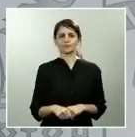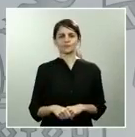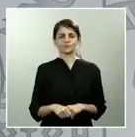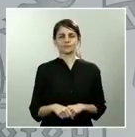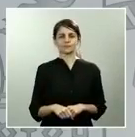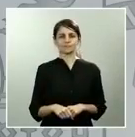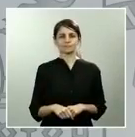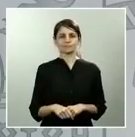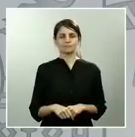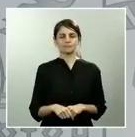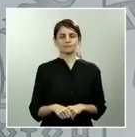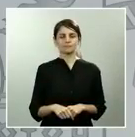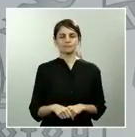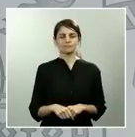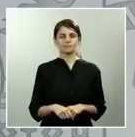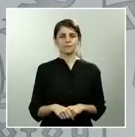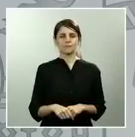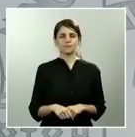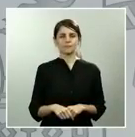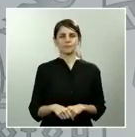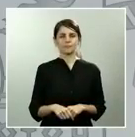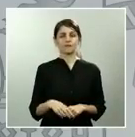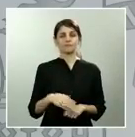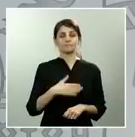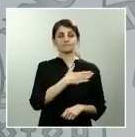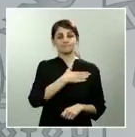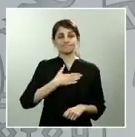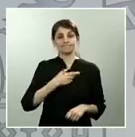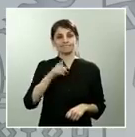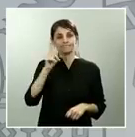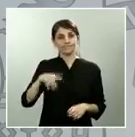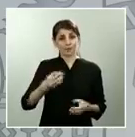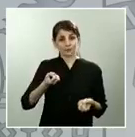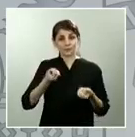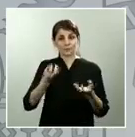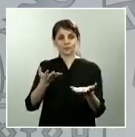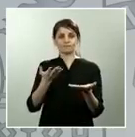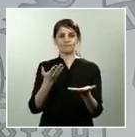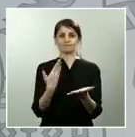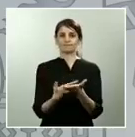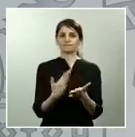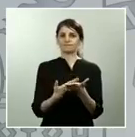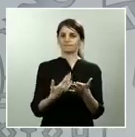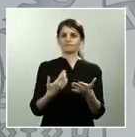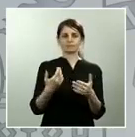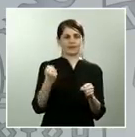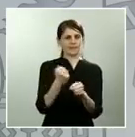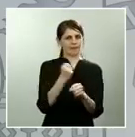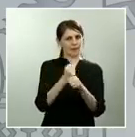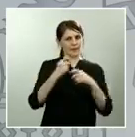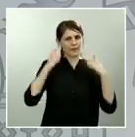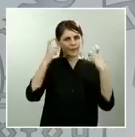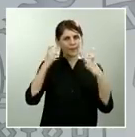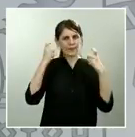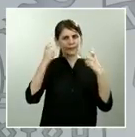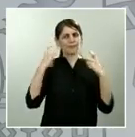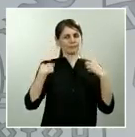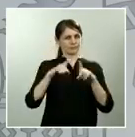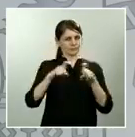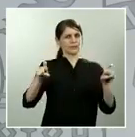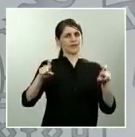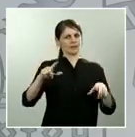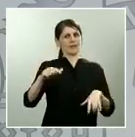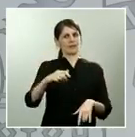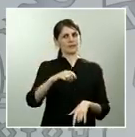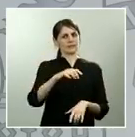ingente, abundante, que vienen realizando las entidades locales durante esta semana y, fundamentalmente, hacer